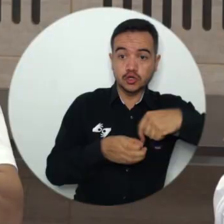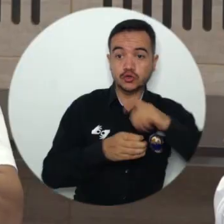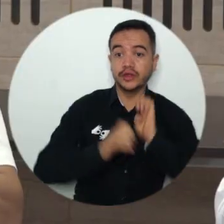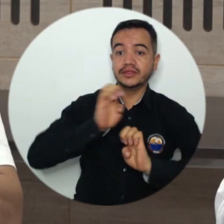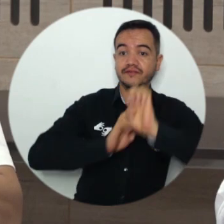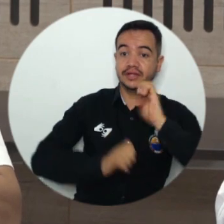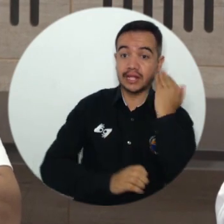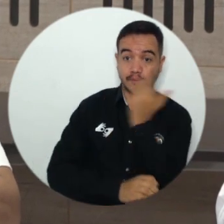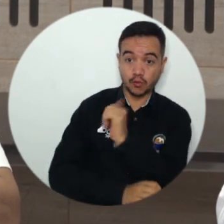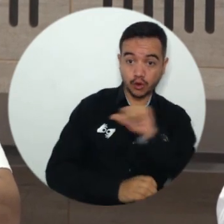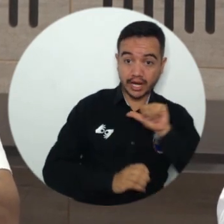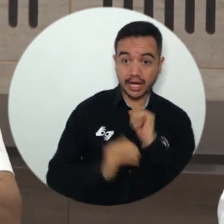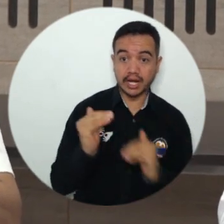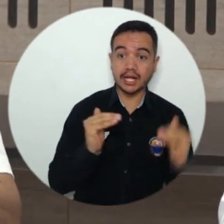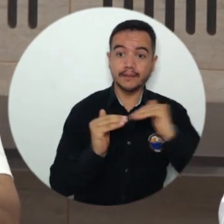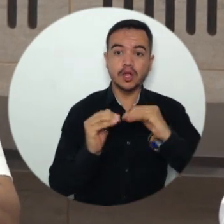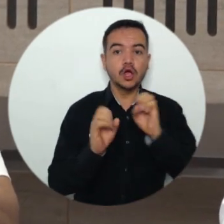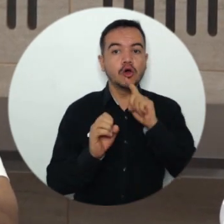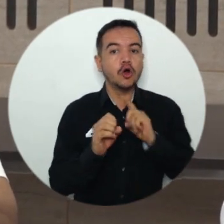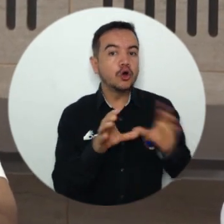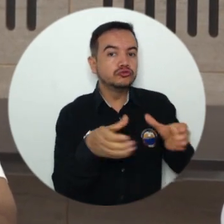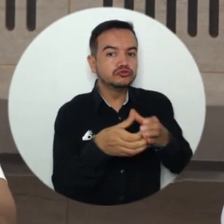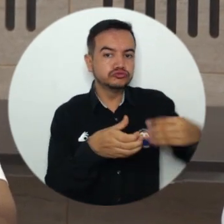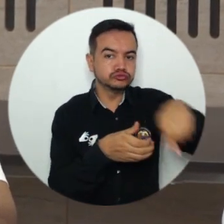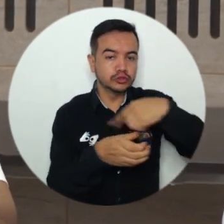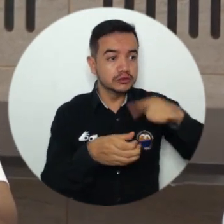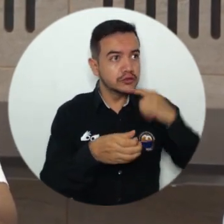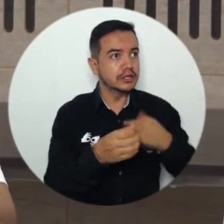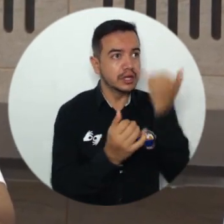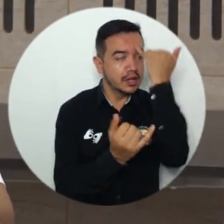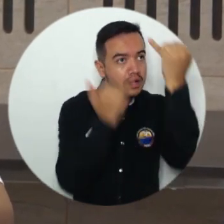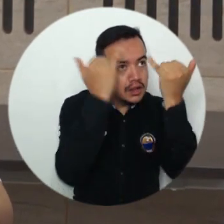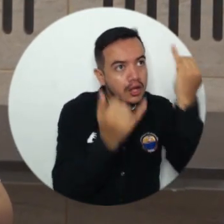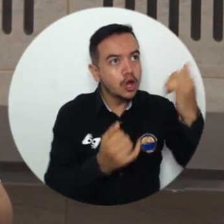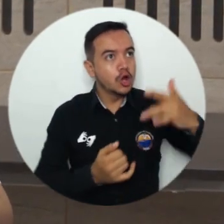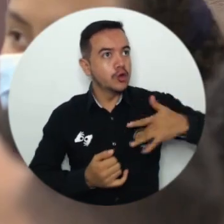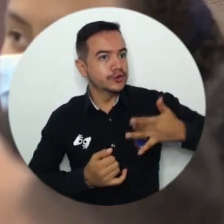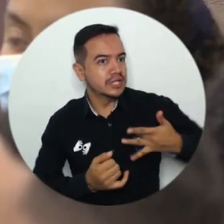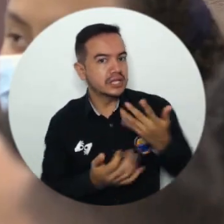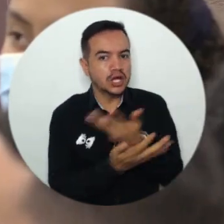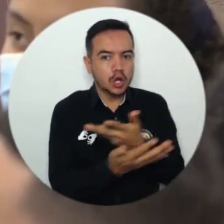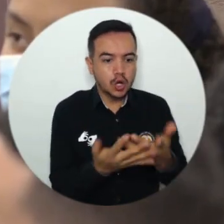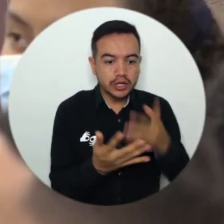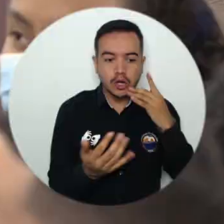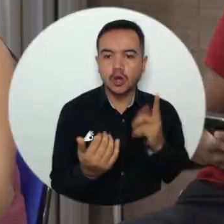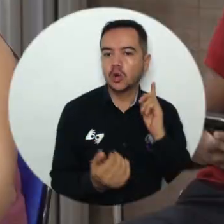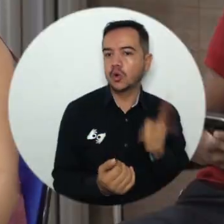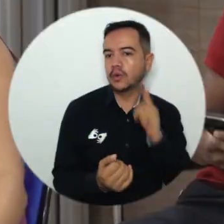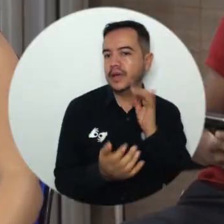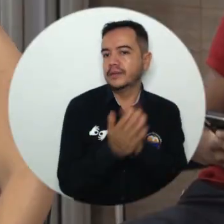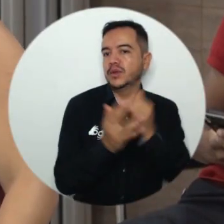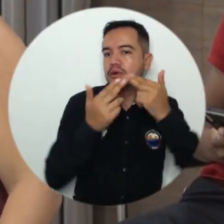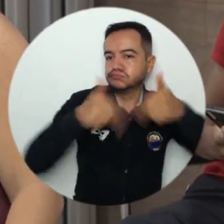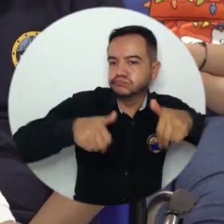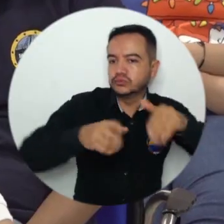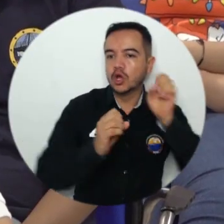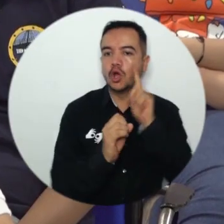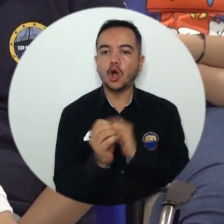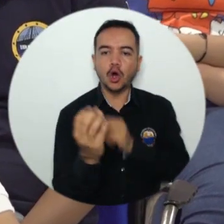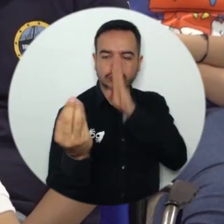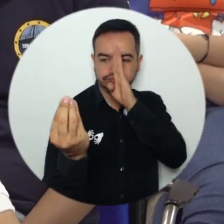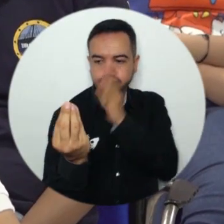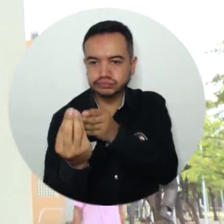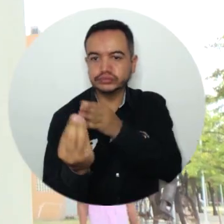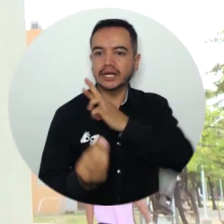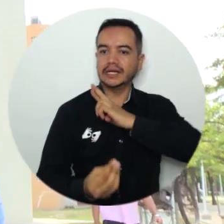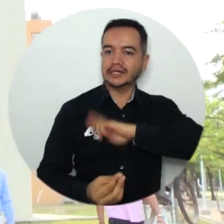sociedad o quienes reivindican la libertad de ser, crear o sentir o identificarse en una orientación sexual, religiosa. Es la